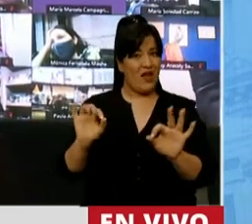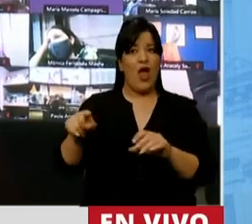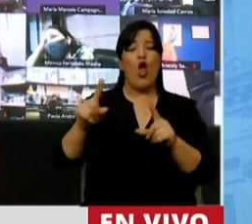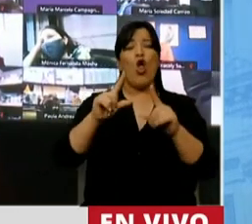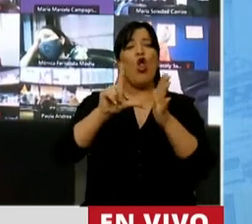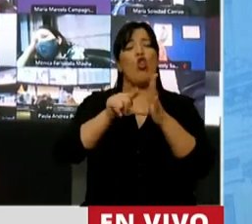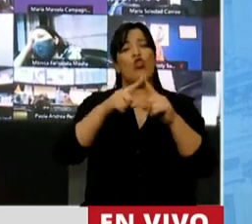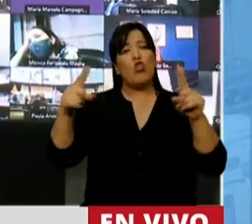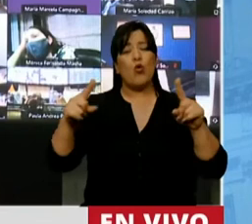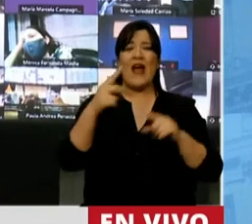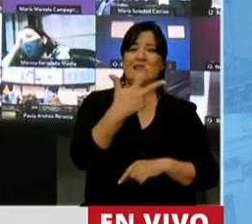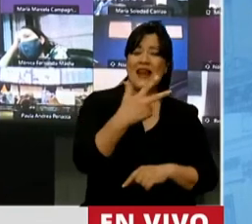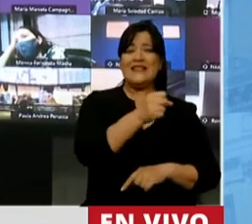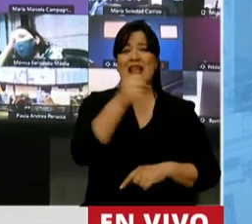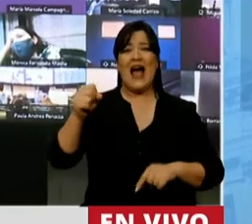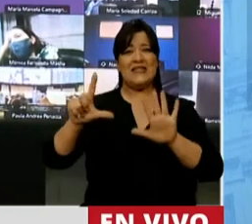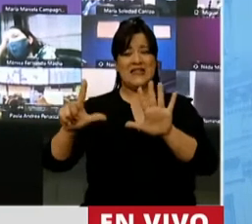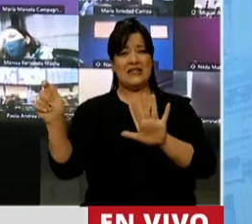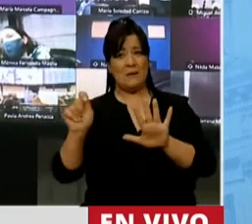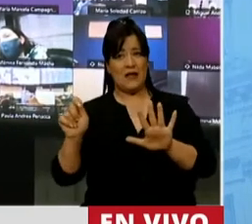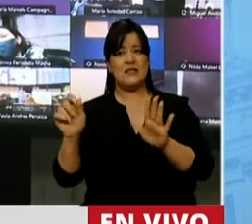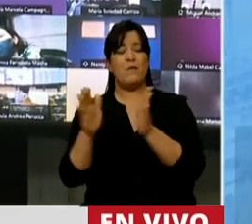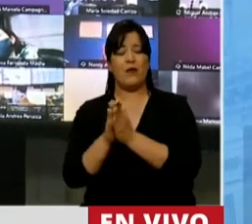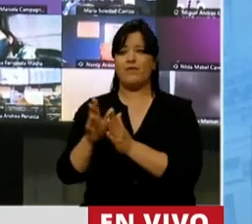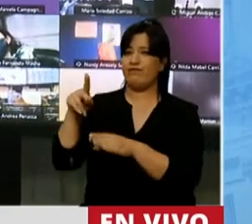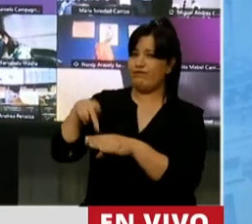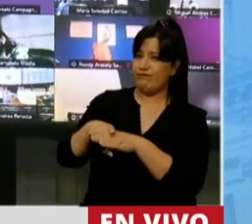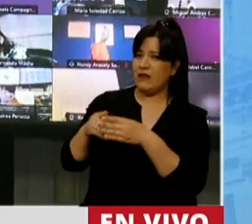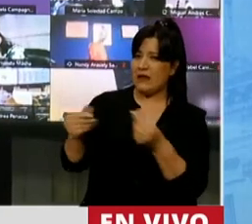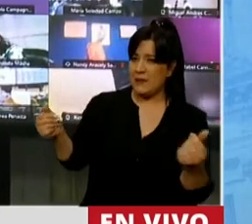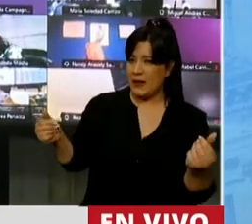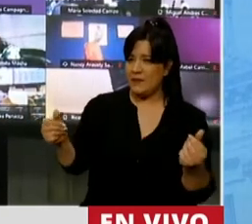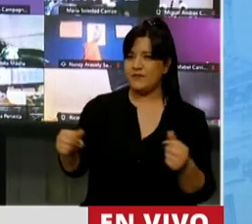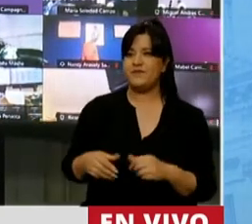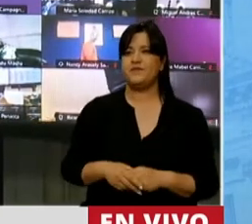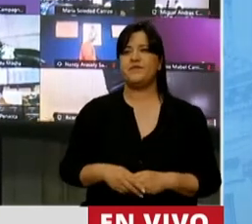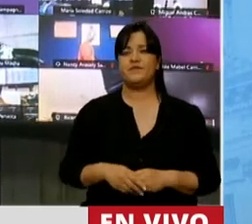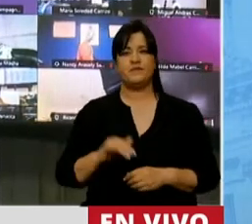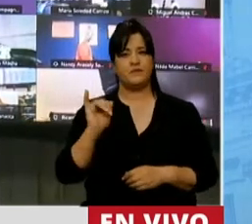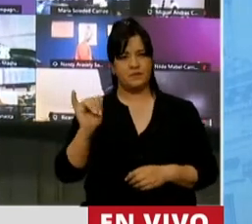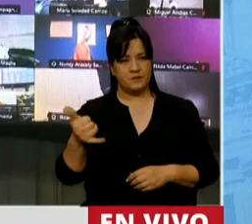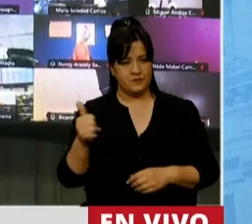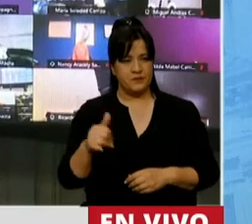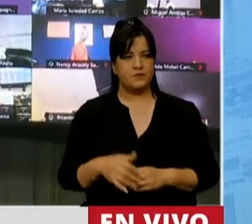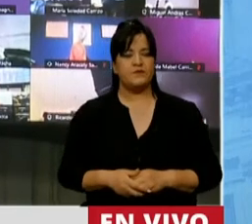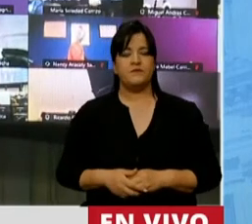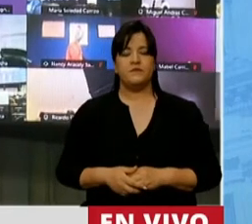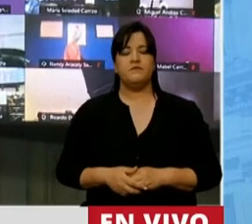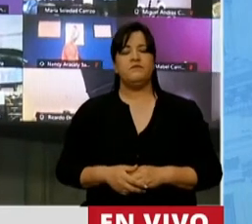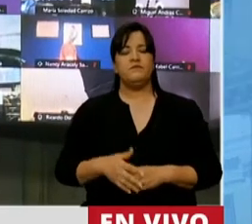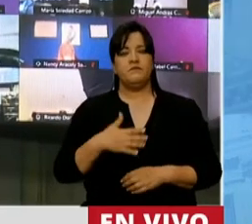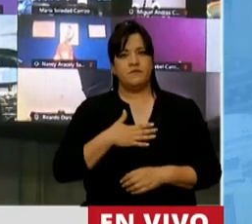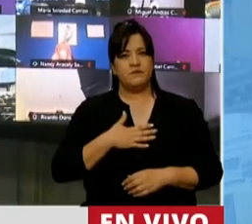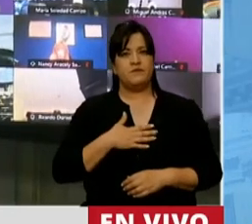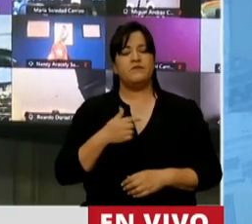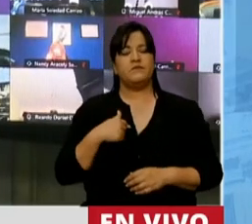duración de 3 a 7 meses. Pues utilicémosla a favor del turismo. Sí, señor presidente. Déjeme